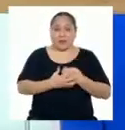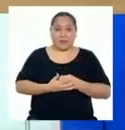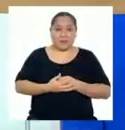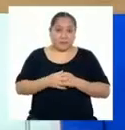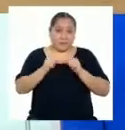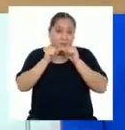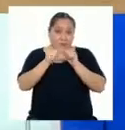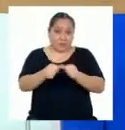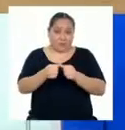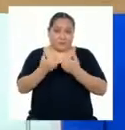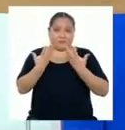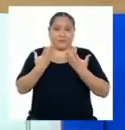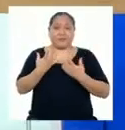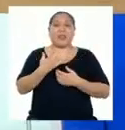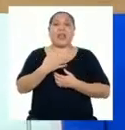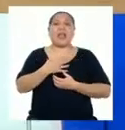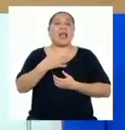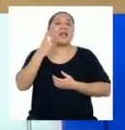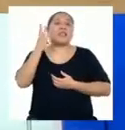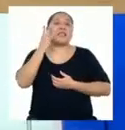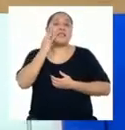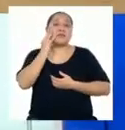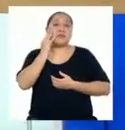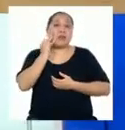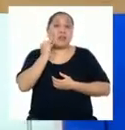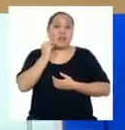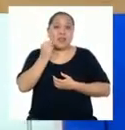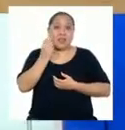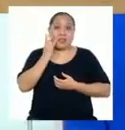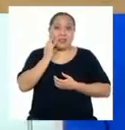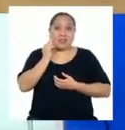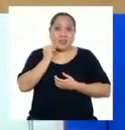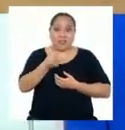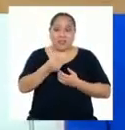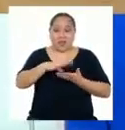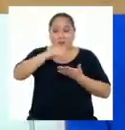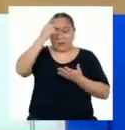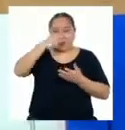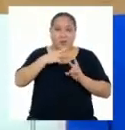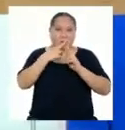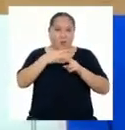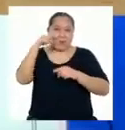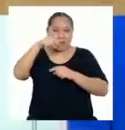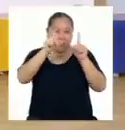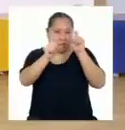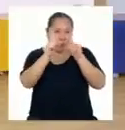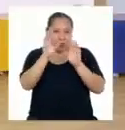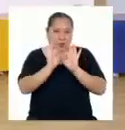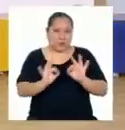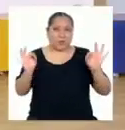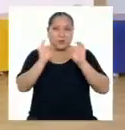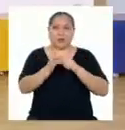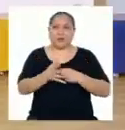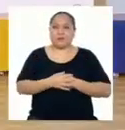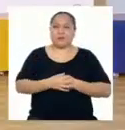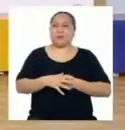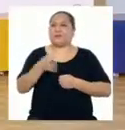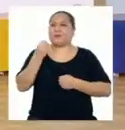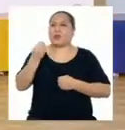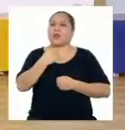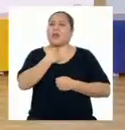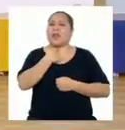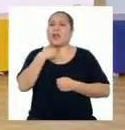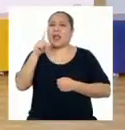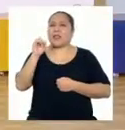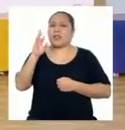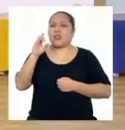Pues continúa nuestra experiencia de aprendizaje para responder a estas preguntas muy importantes. ¿Por qué la